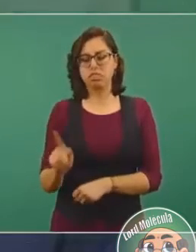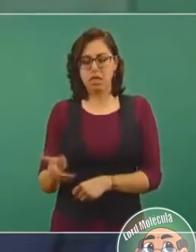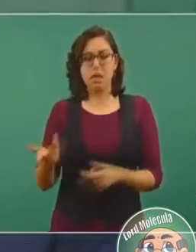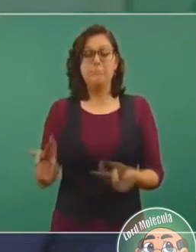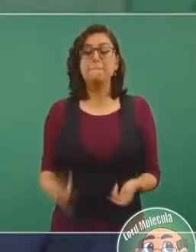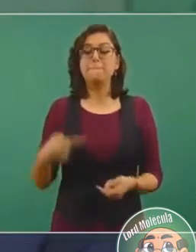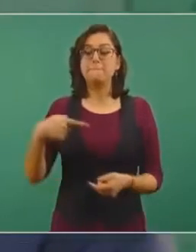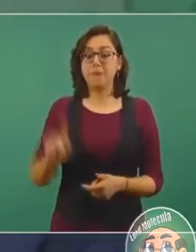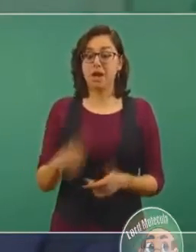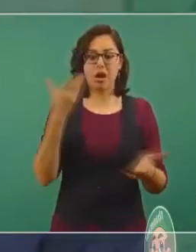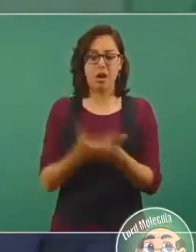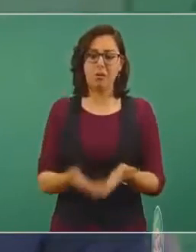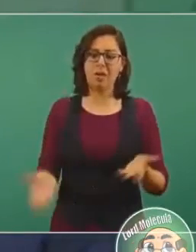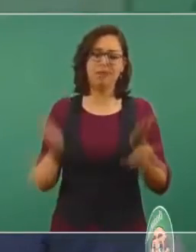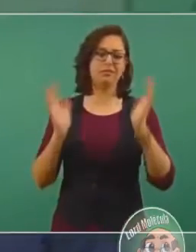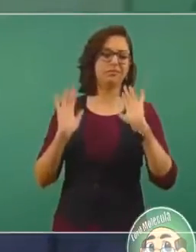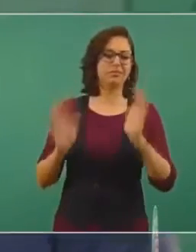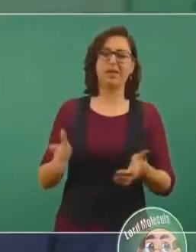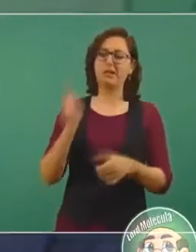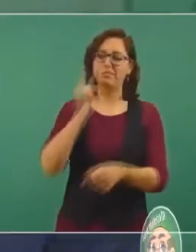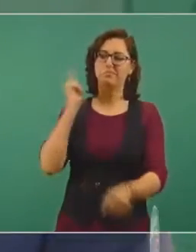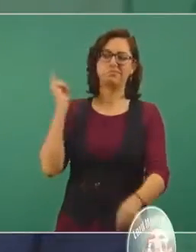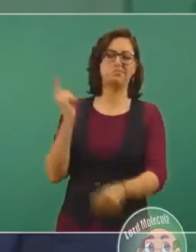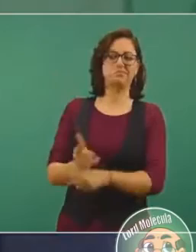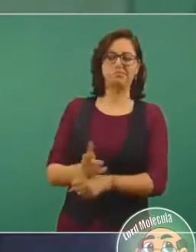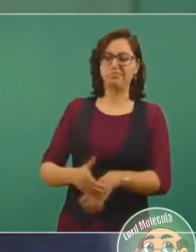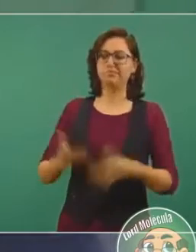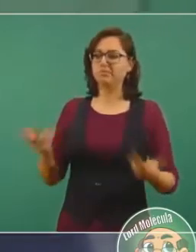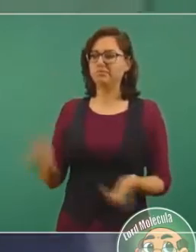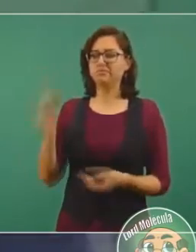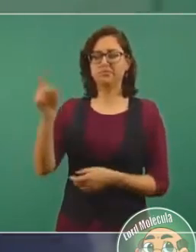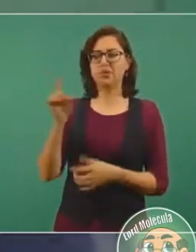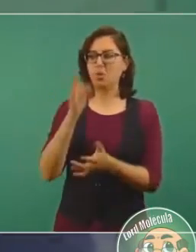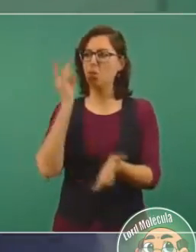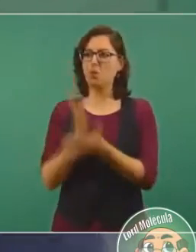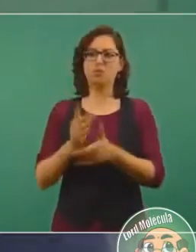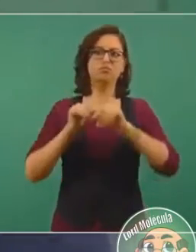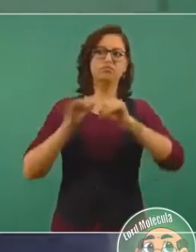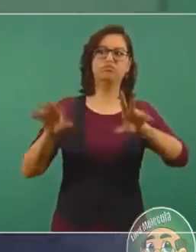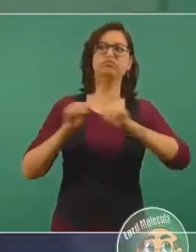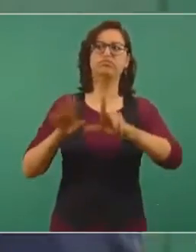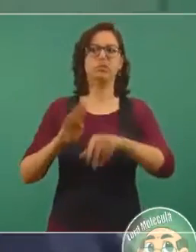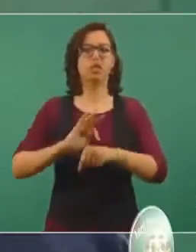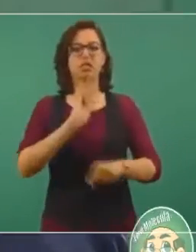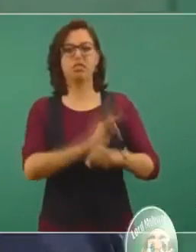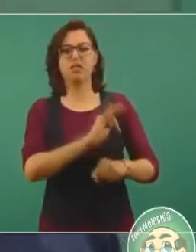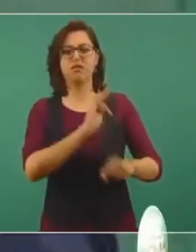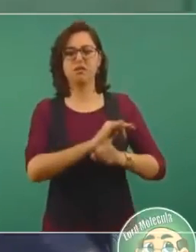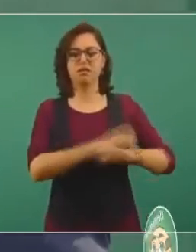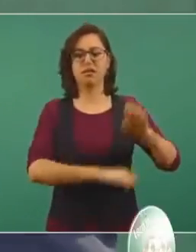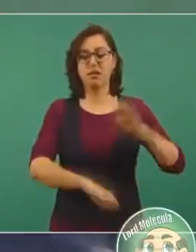al servicio de las empresas españolas que tienen